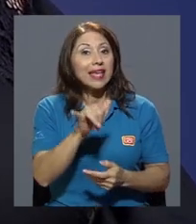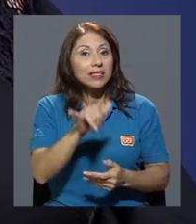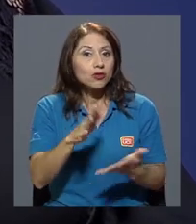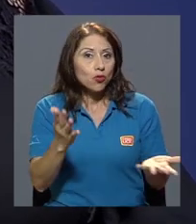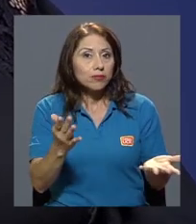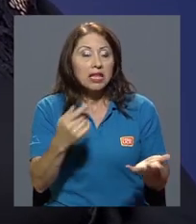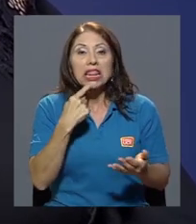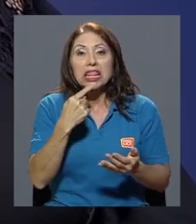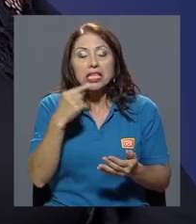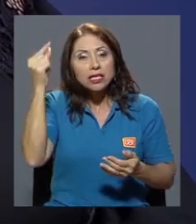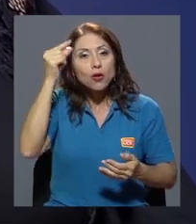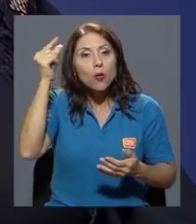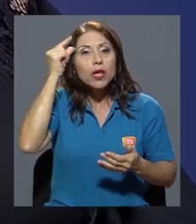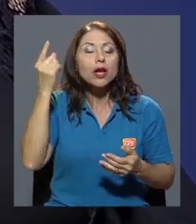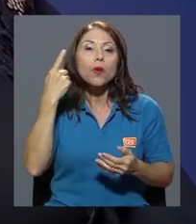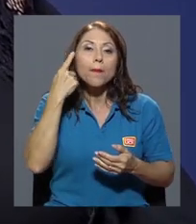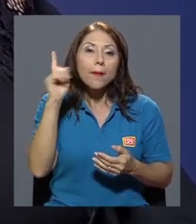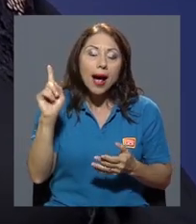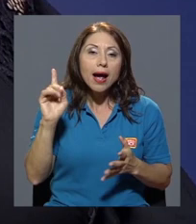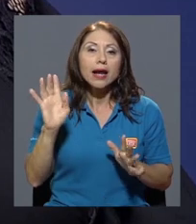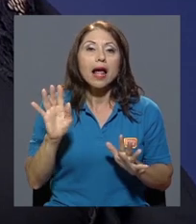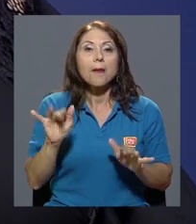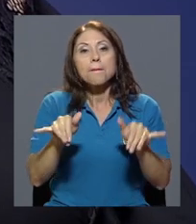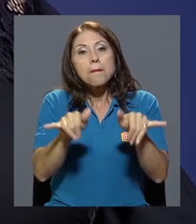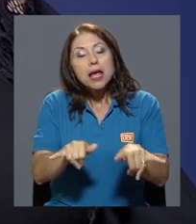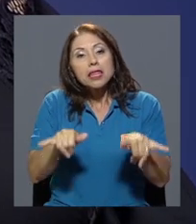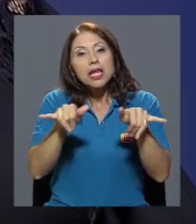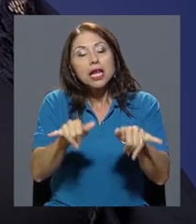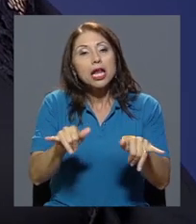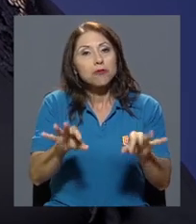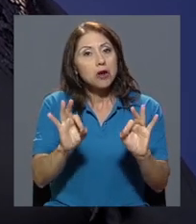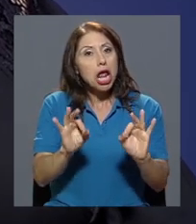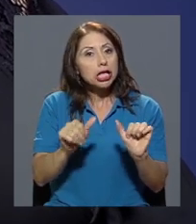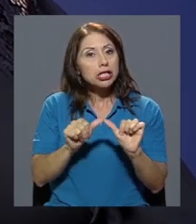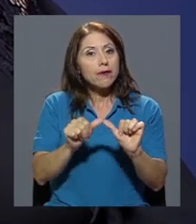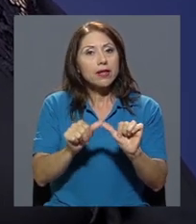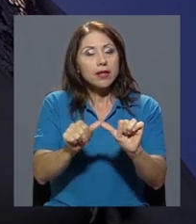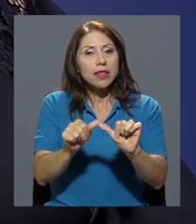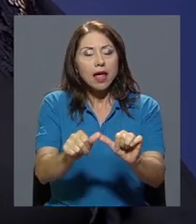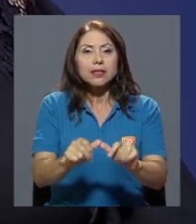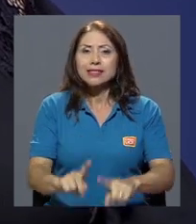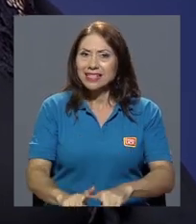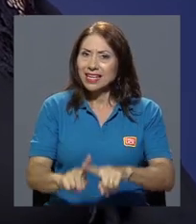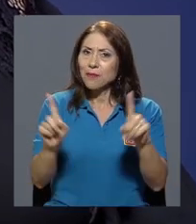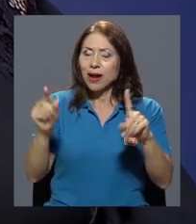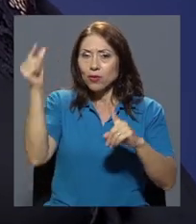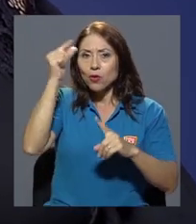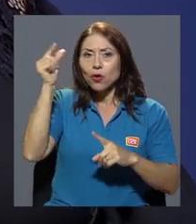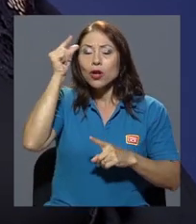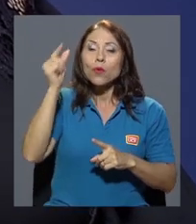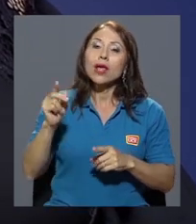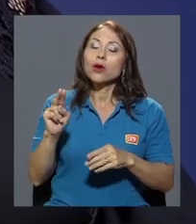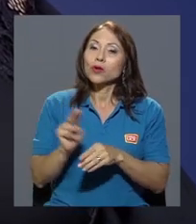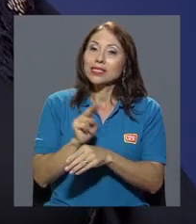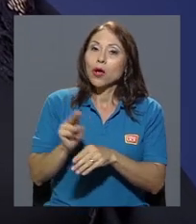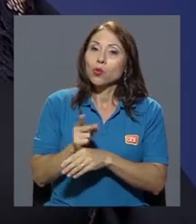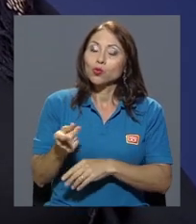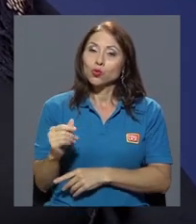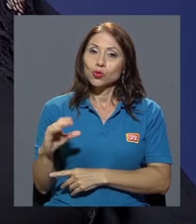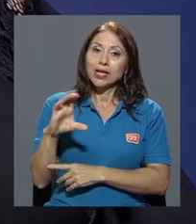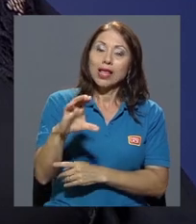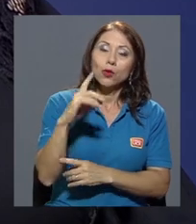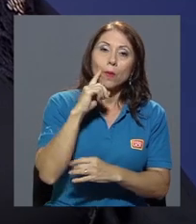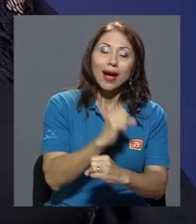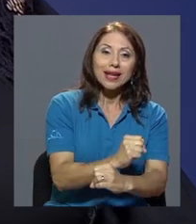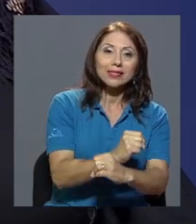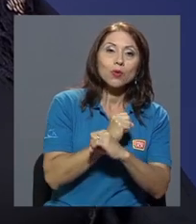el gobierno, pues para mantener un poco la estabilidad. Sin embargo, lo que el gobierno está invirtiendo en el tema de seguridad